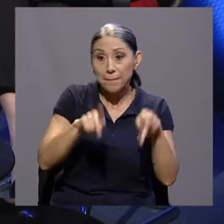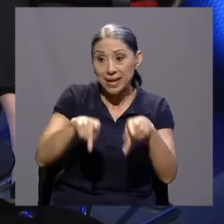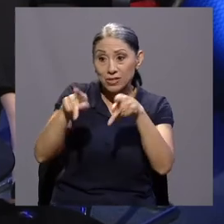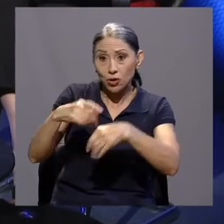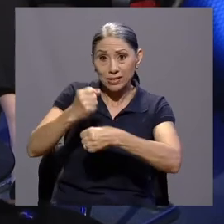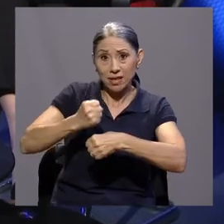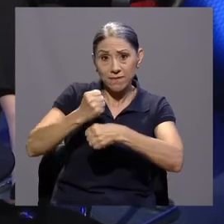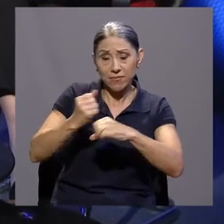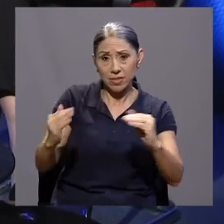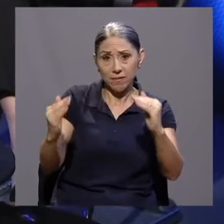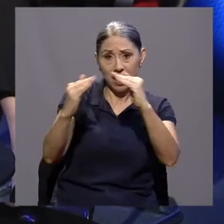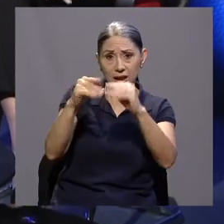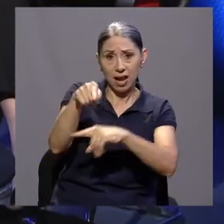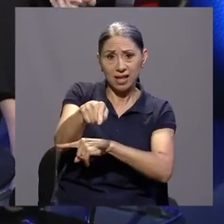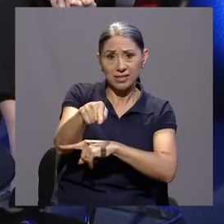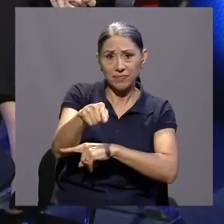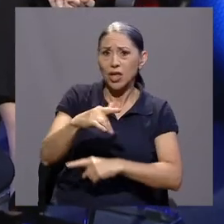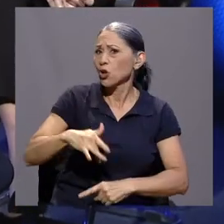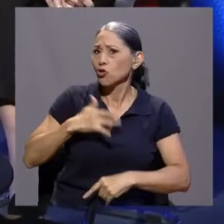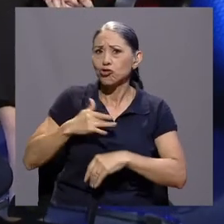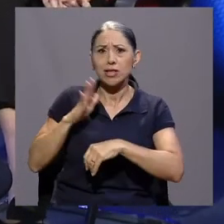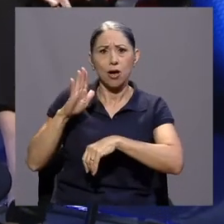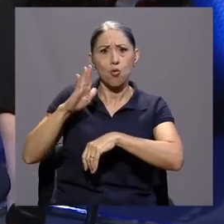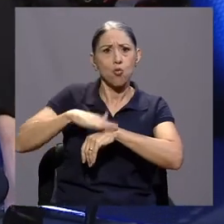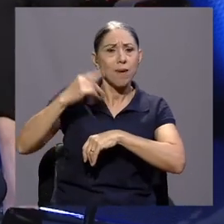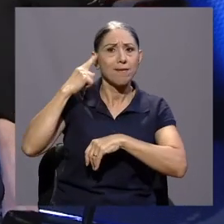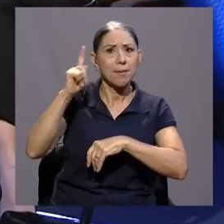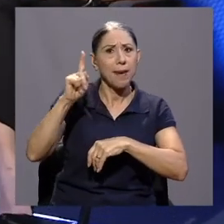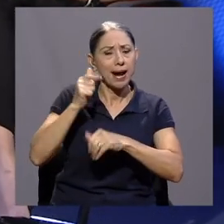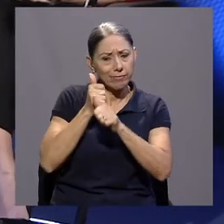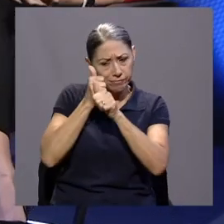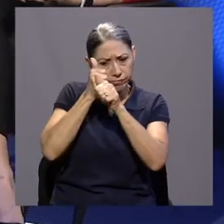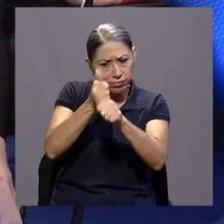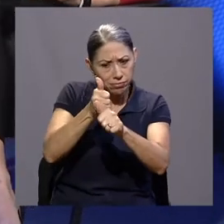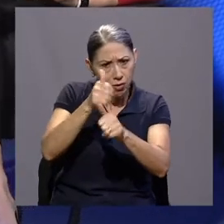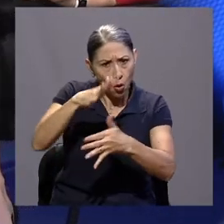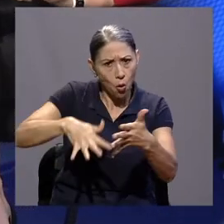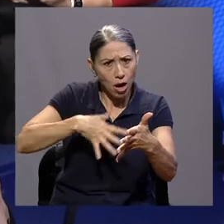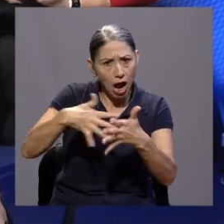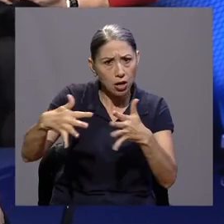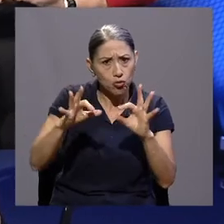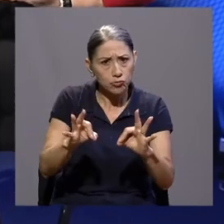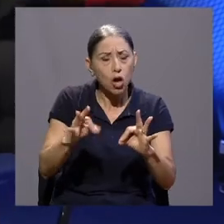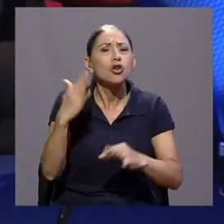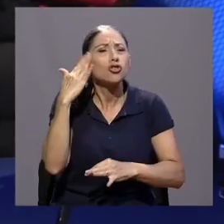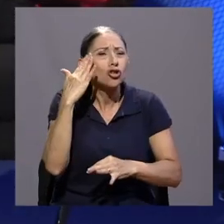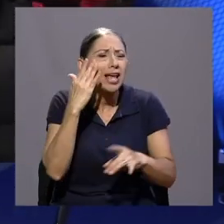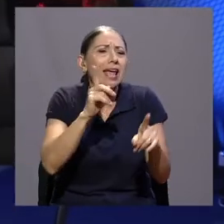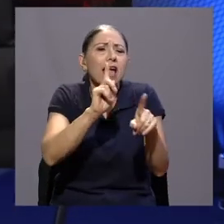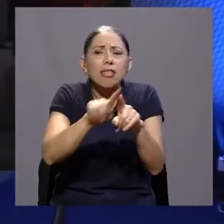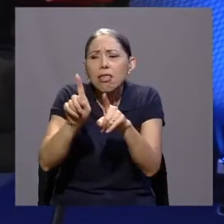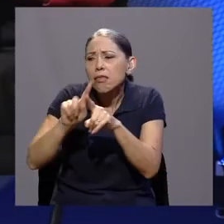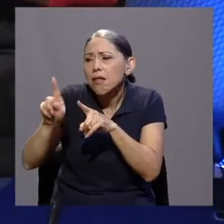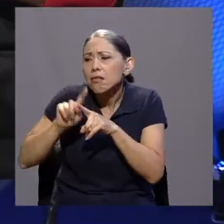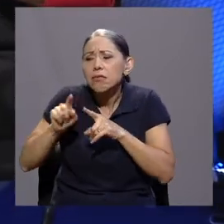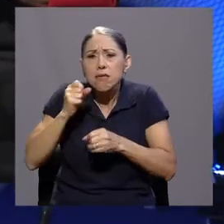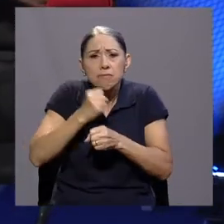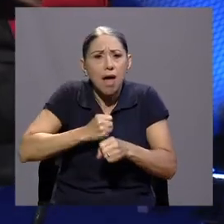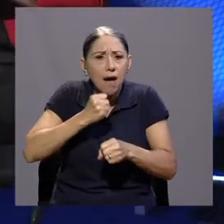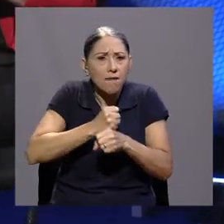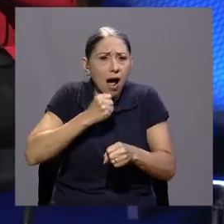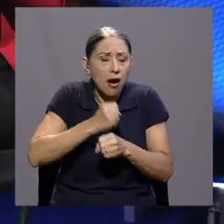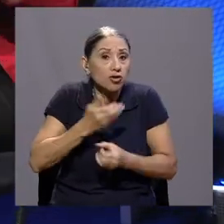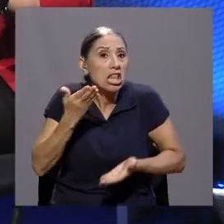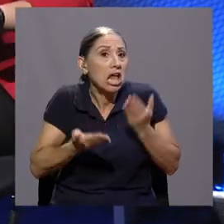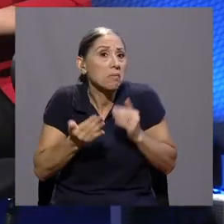no sentirse inculpable por cumplir un horario. Yo sé que hay trabajos de trabajo, si hay trabajos que se tienen que pasar de su hora, o hay